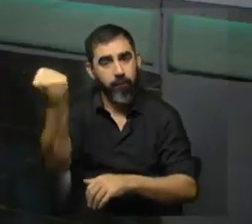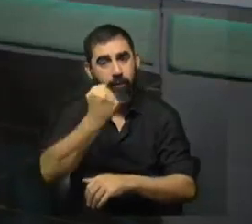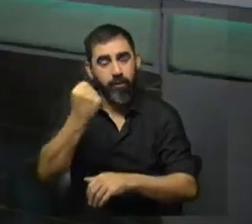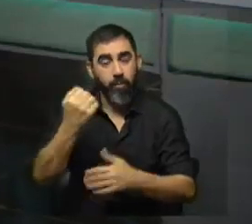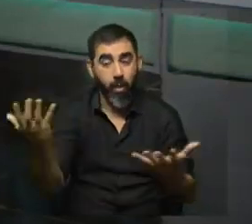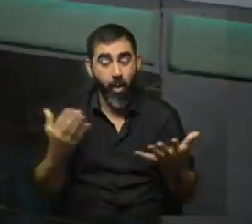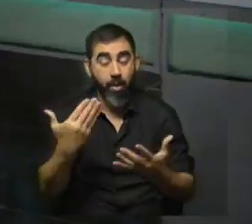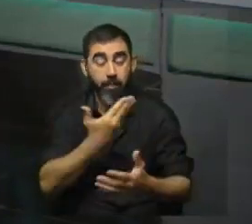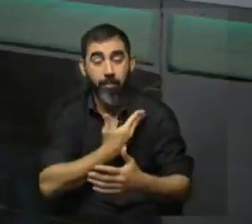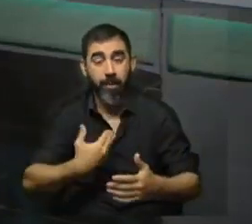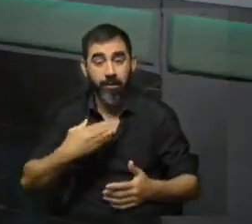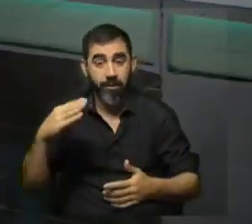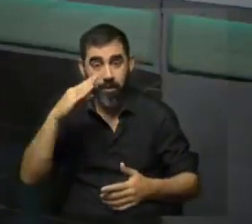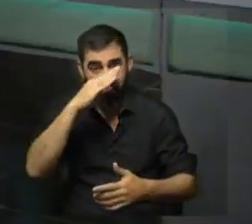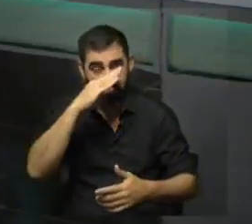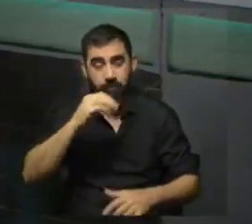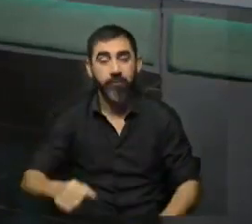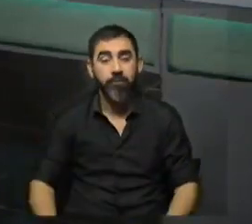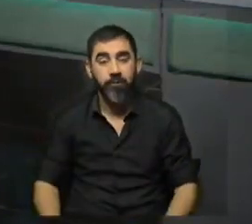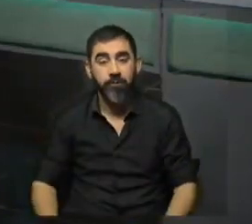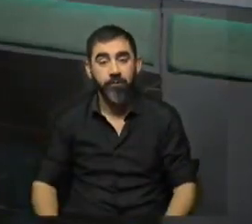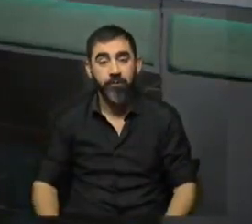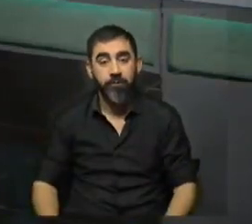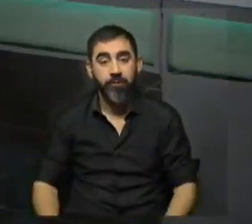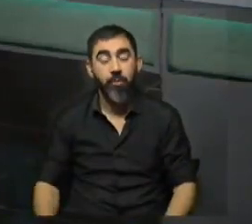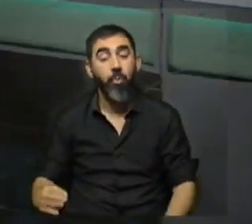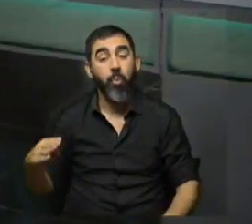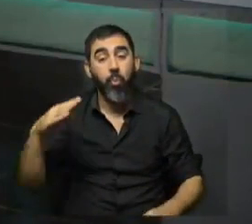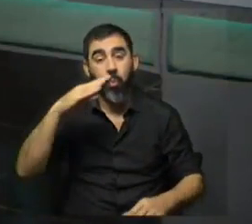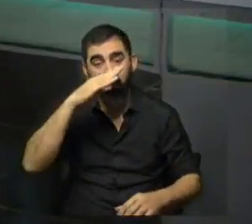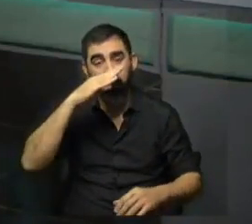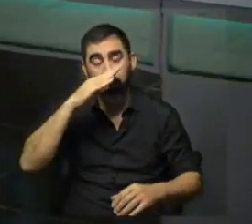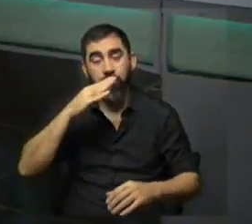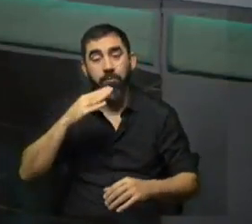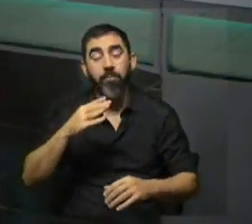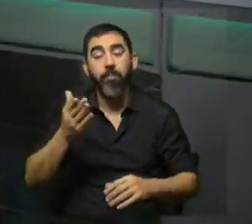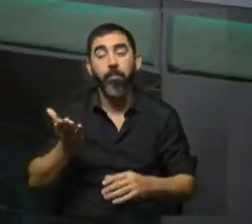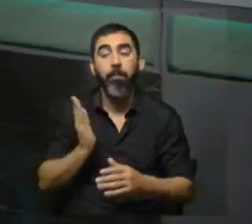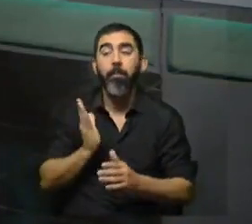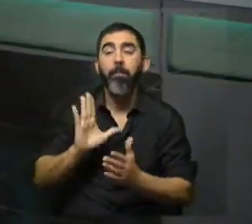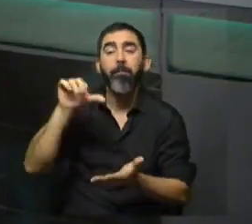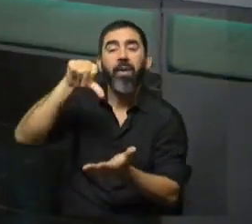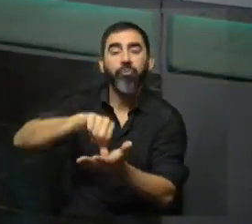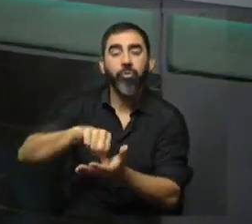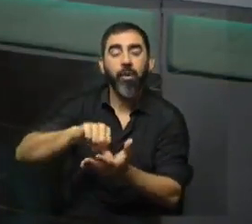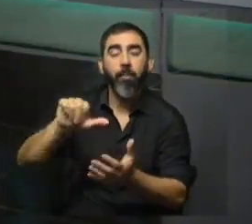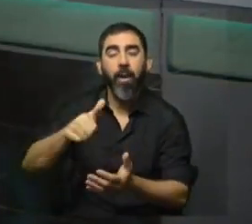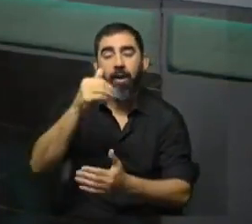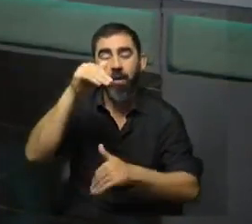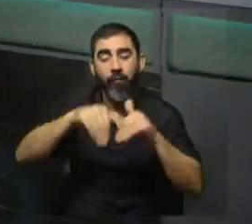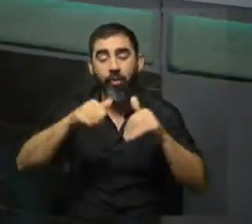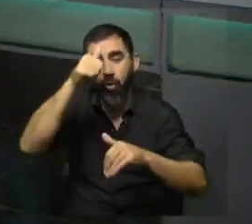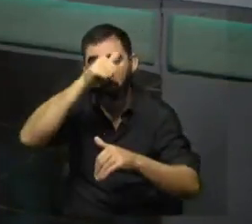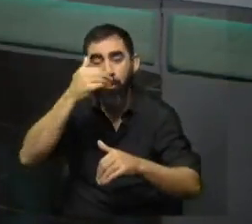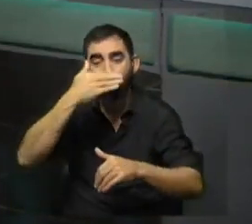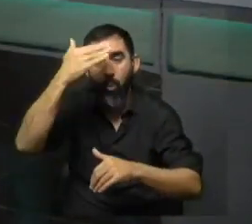el actual mandatario. Mientras ya hay Bolsonaro, además, él apeló al patriotismo para ganar las elecciones del domingo, en el último día